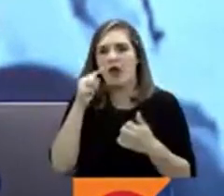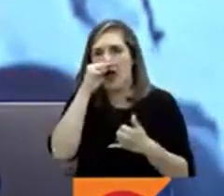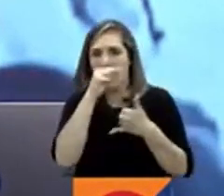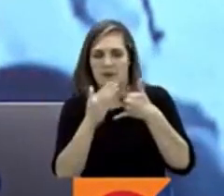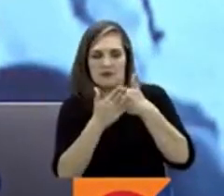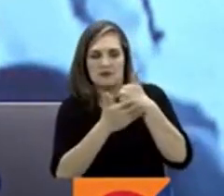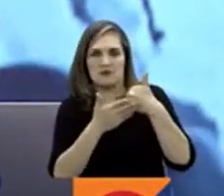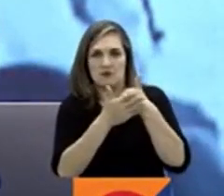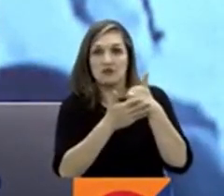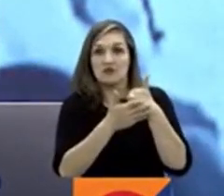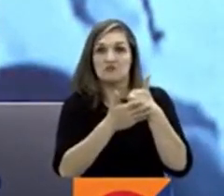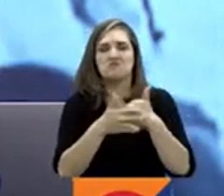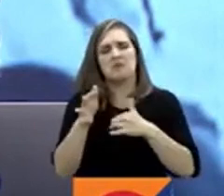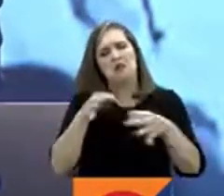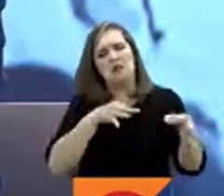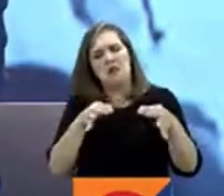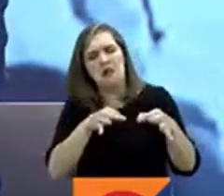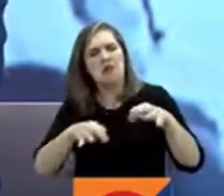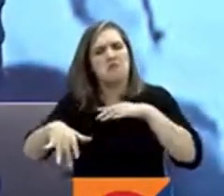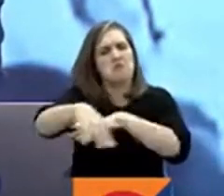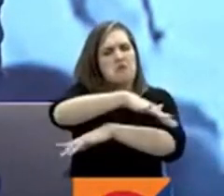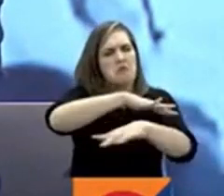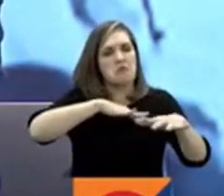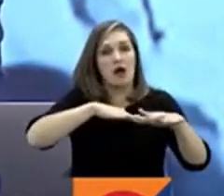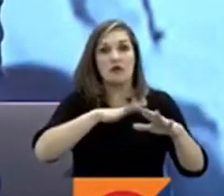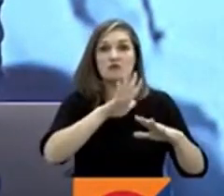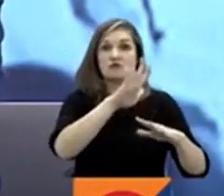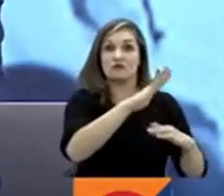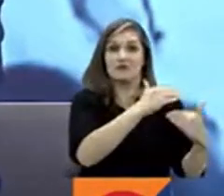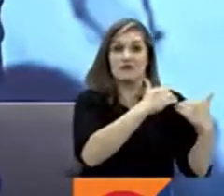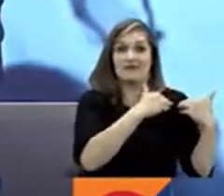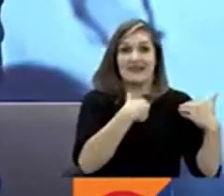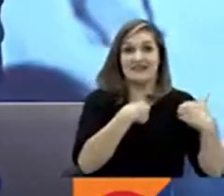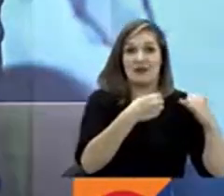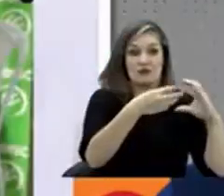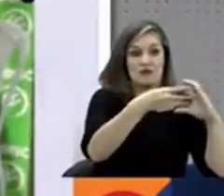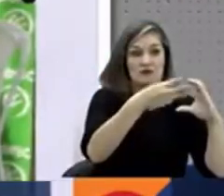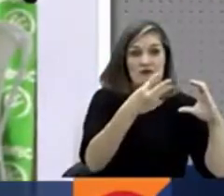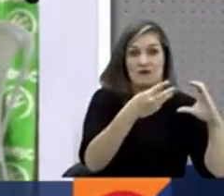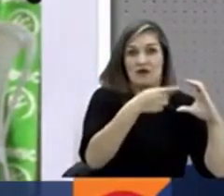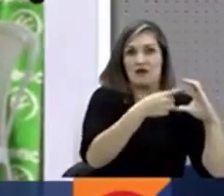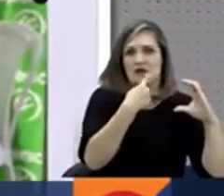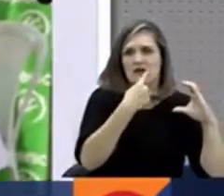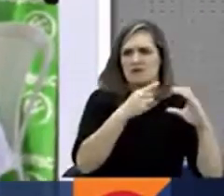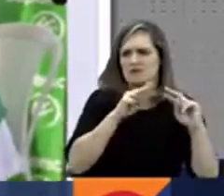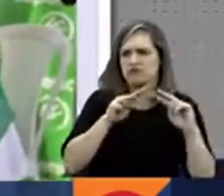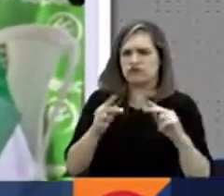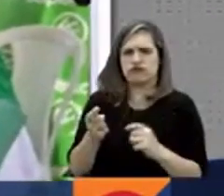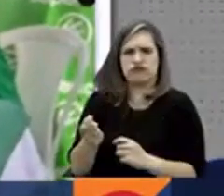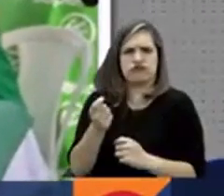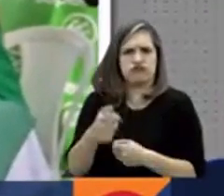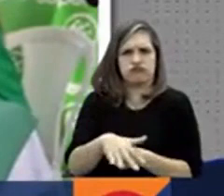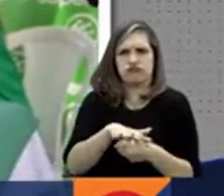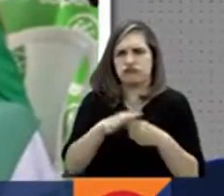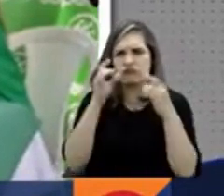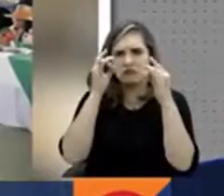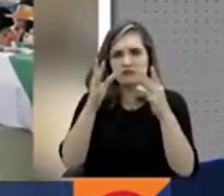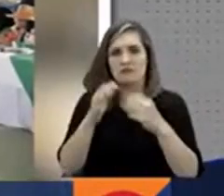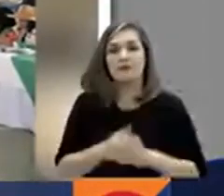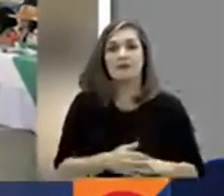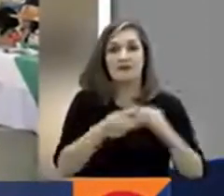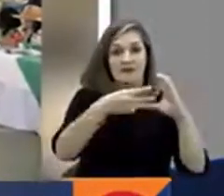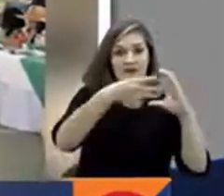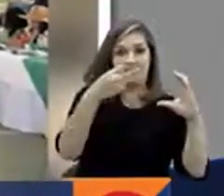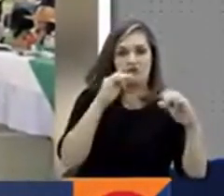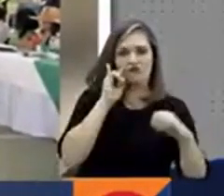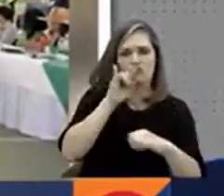condiciones de salud en este departamento son críticas. La evaluación realizada por la Superintendencia Nacional de Salud